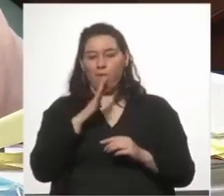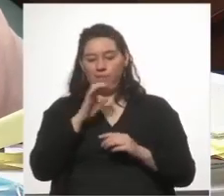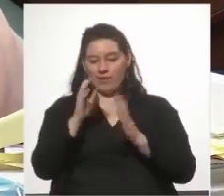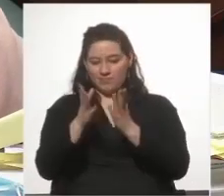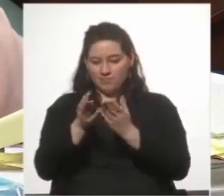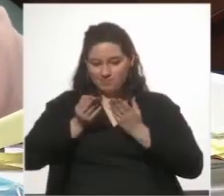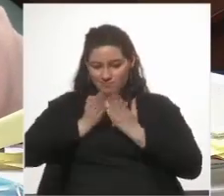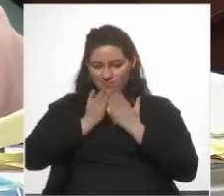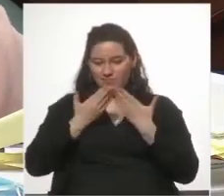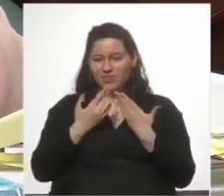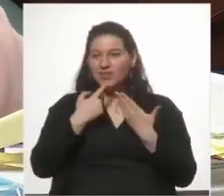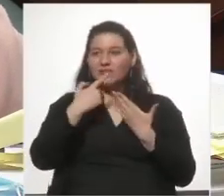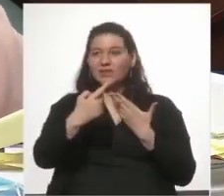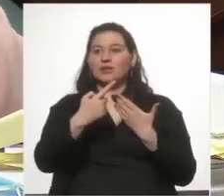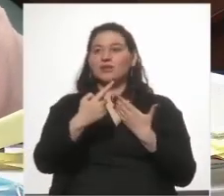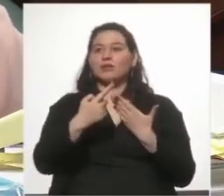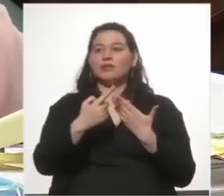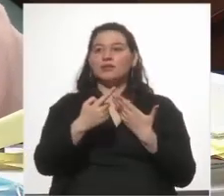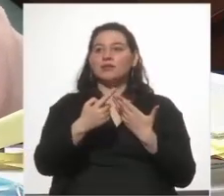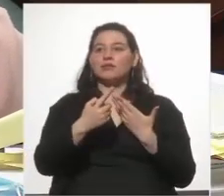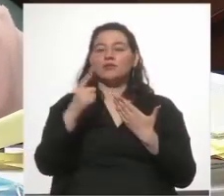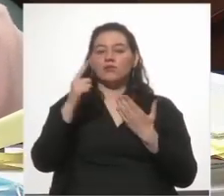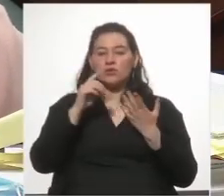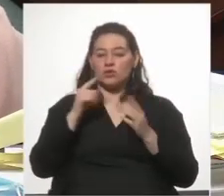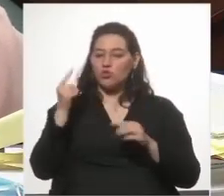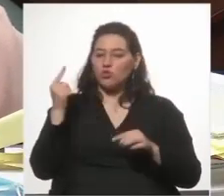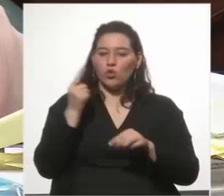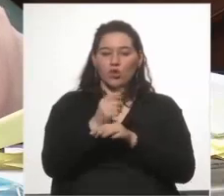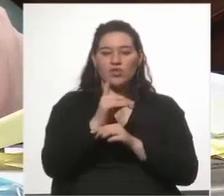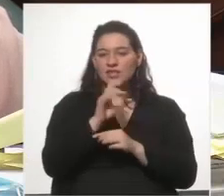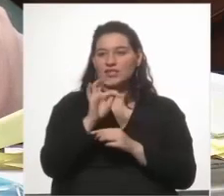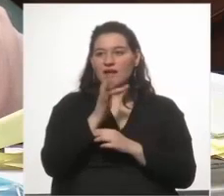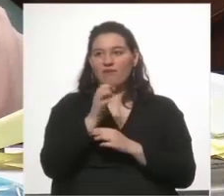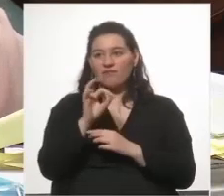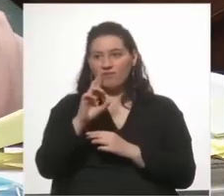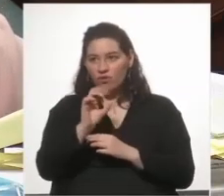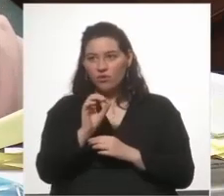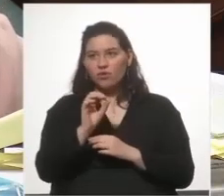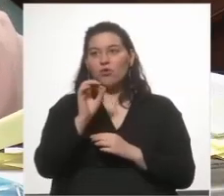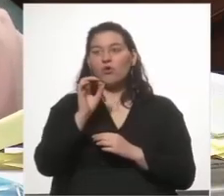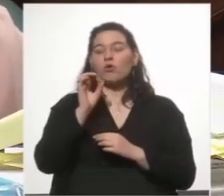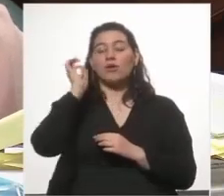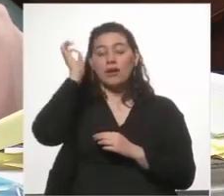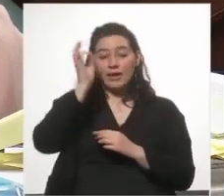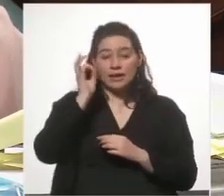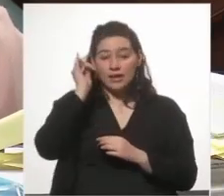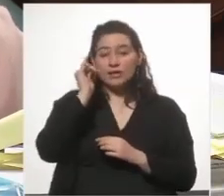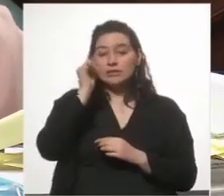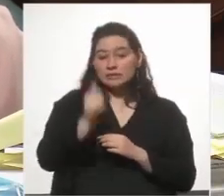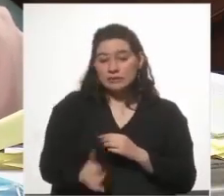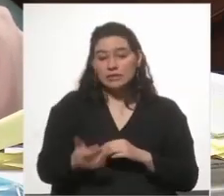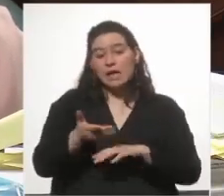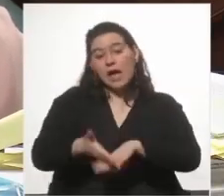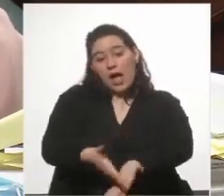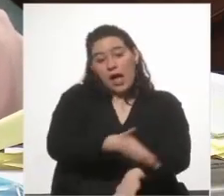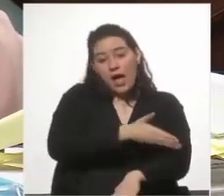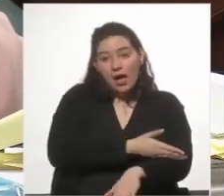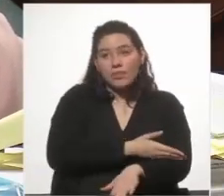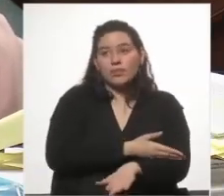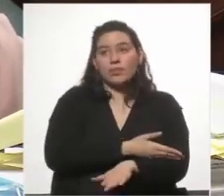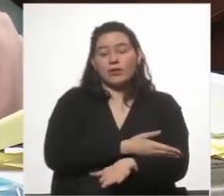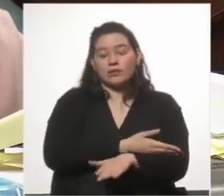lo razonable es que una Cámara no se oponga al desafuero del legislador todavía es que de los antecedentes que se le han